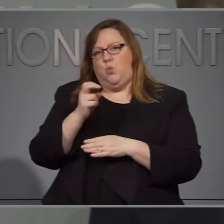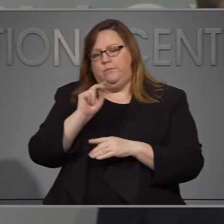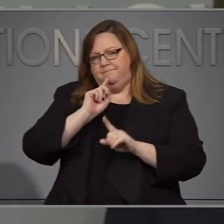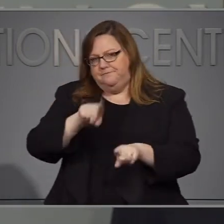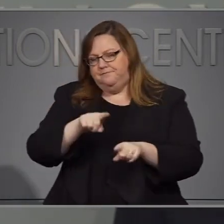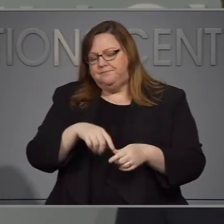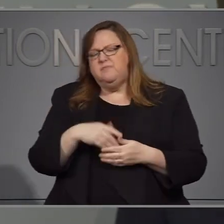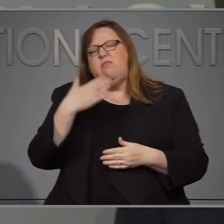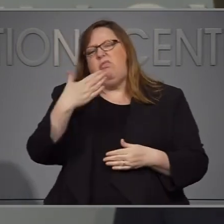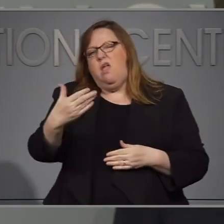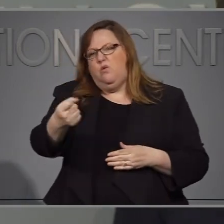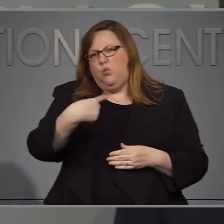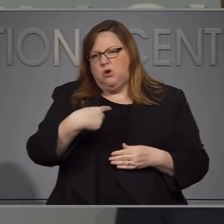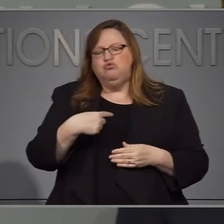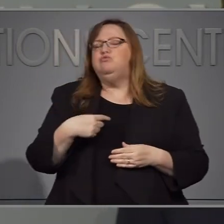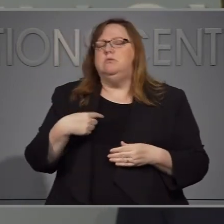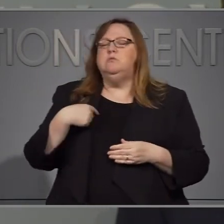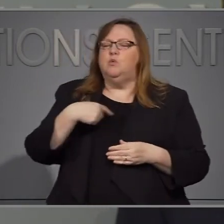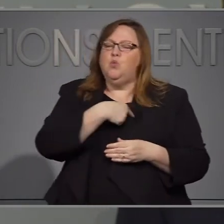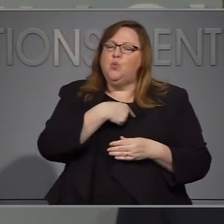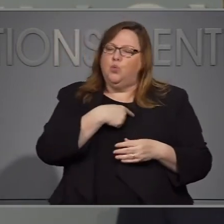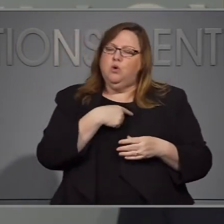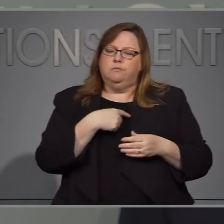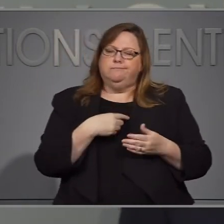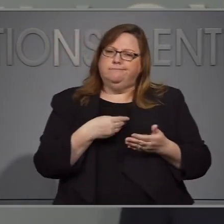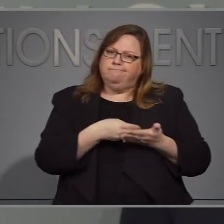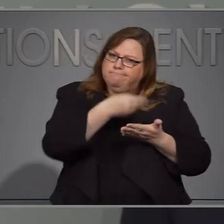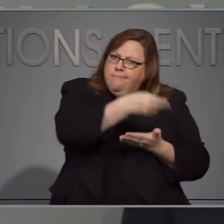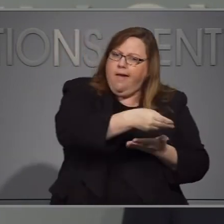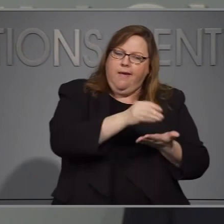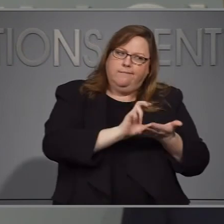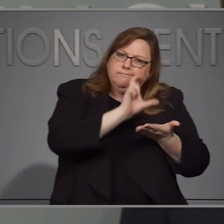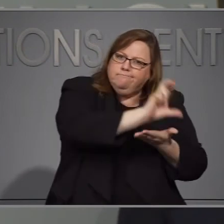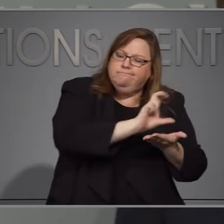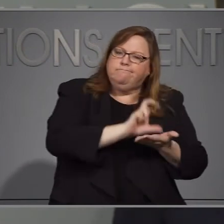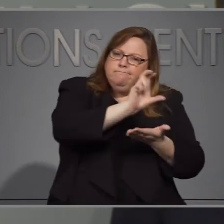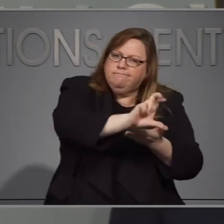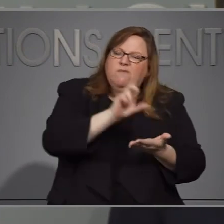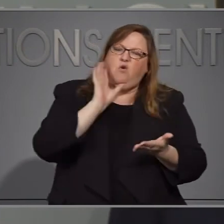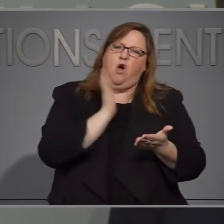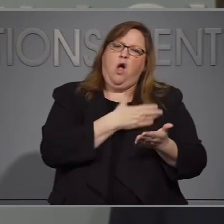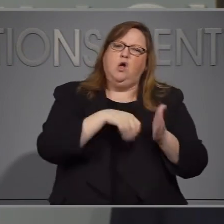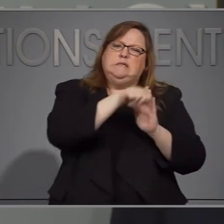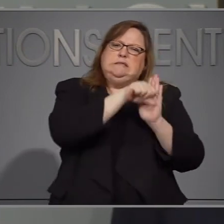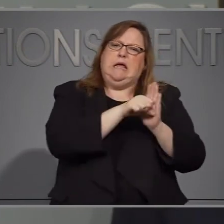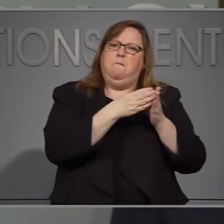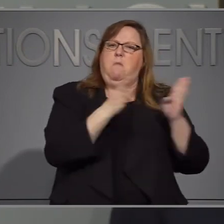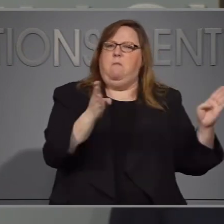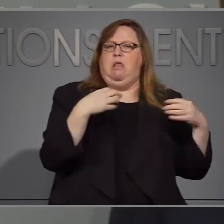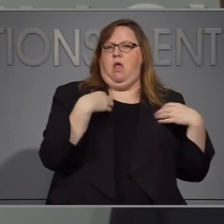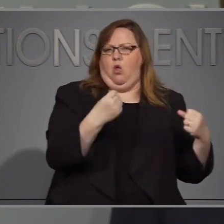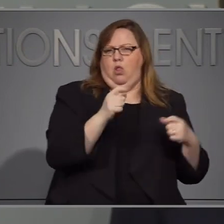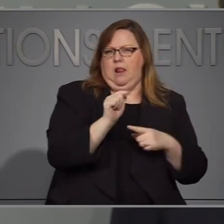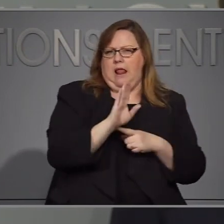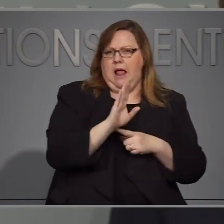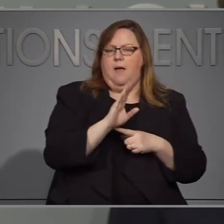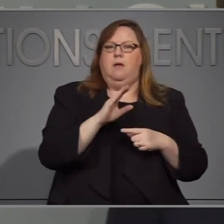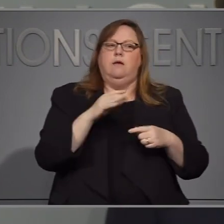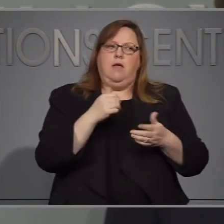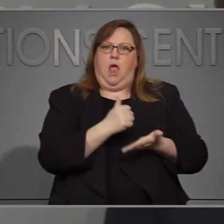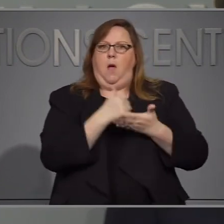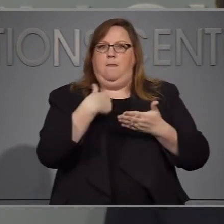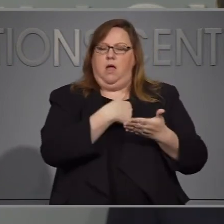inversiones. En laboratorios y nuevas plataformas para poder tener más capacidad en nuestros propios